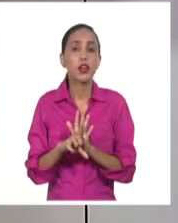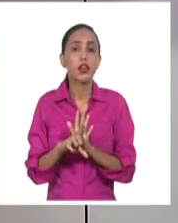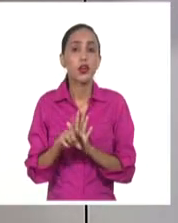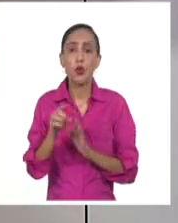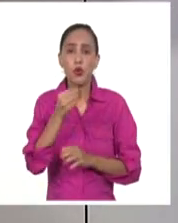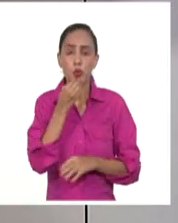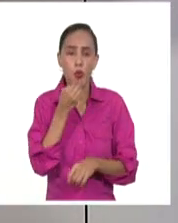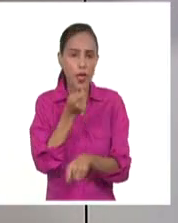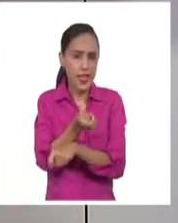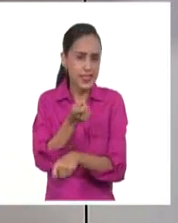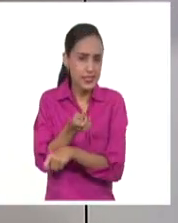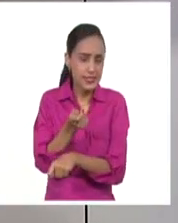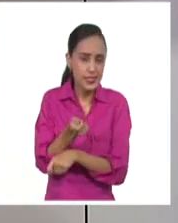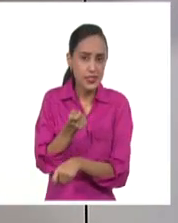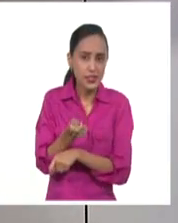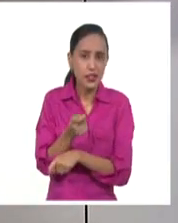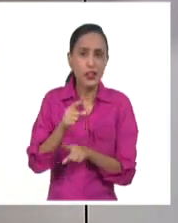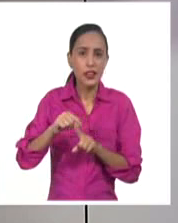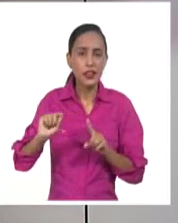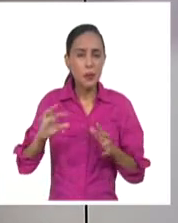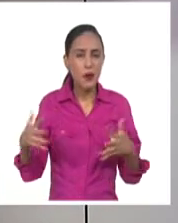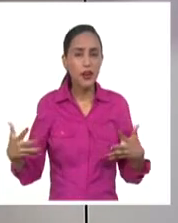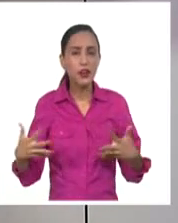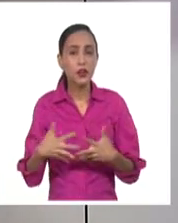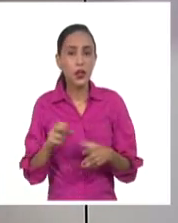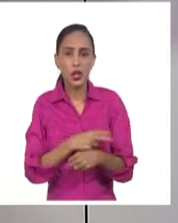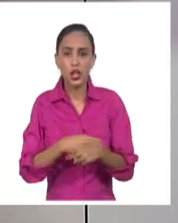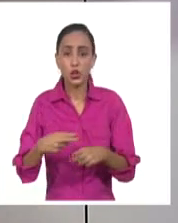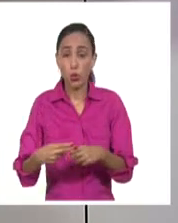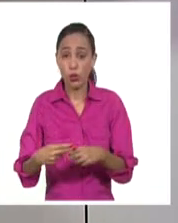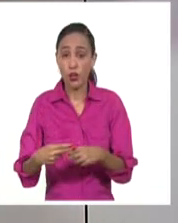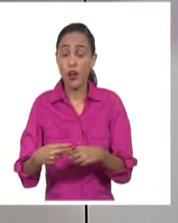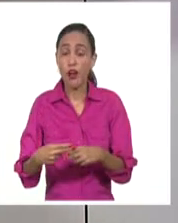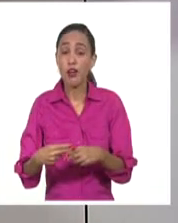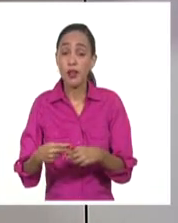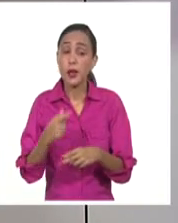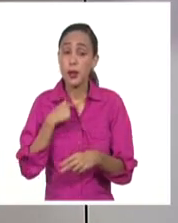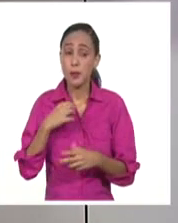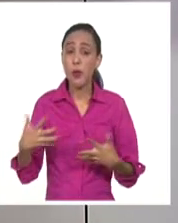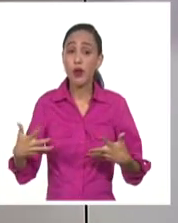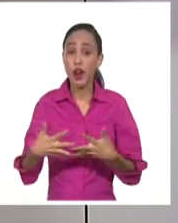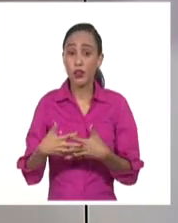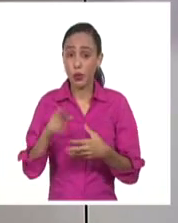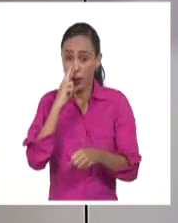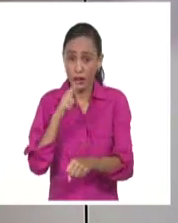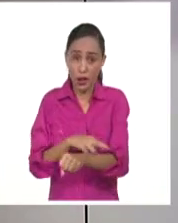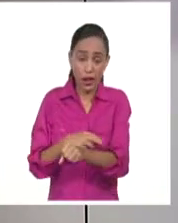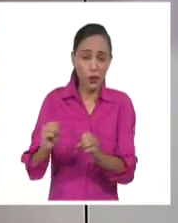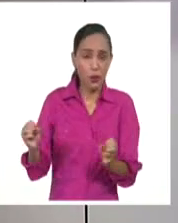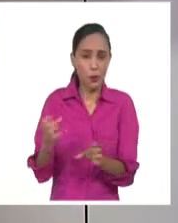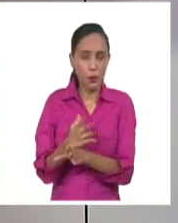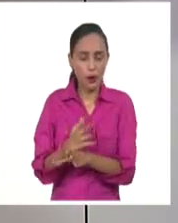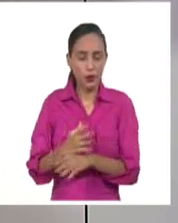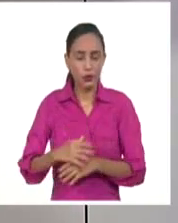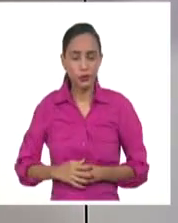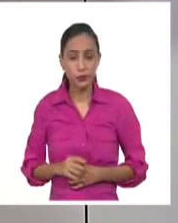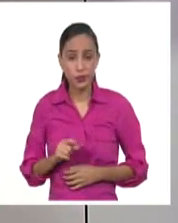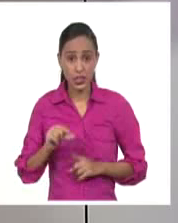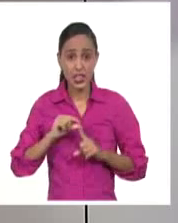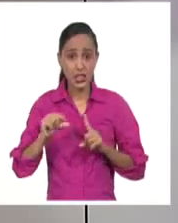sobre temas relacionados con la historia y las relaciones raciales. El racismo ha sido una constante en Estados Unidos.